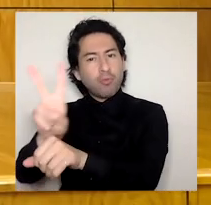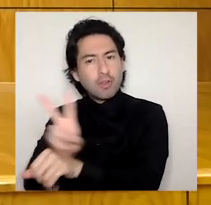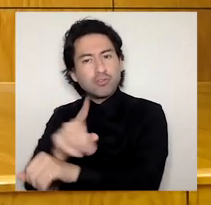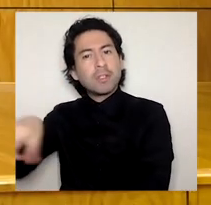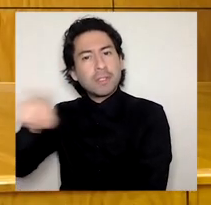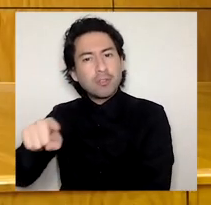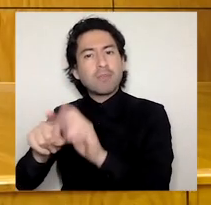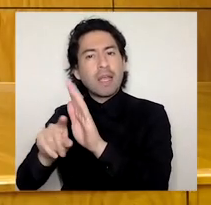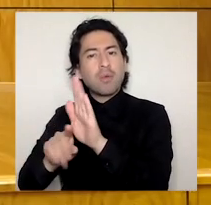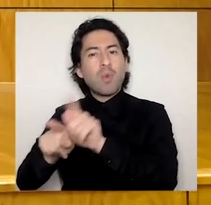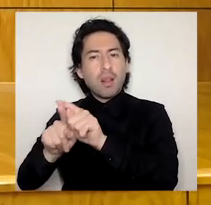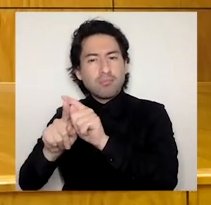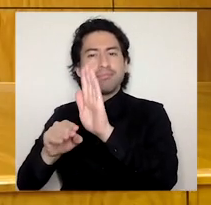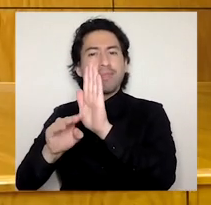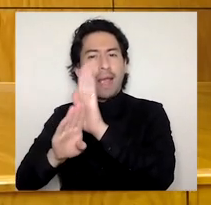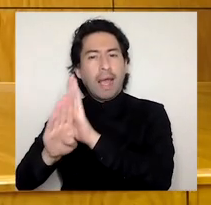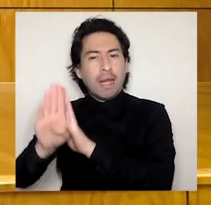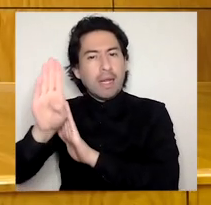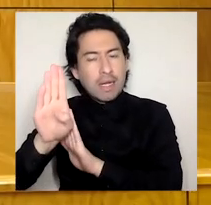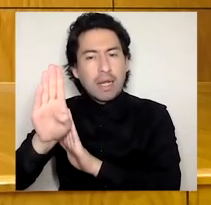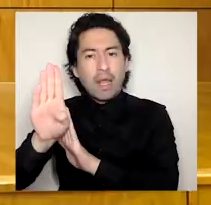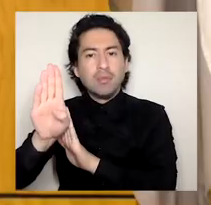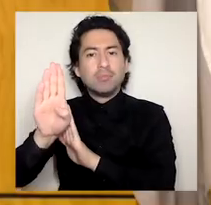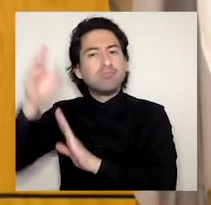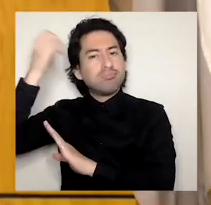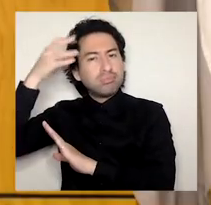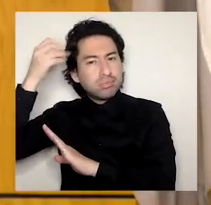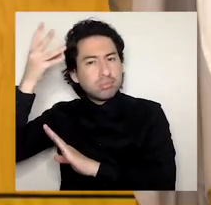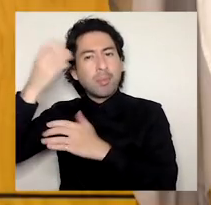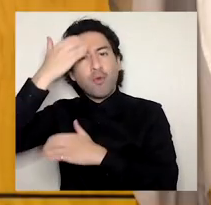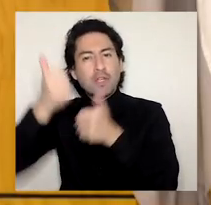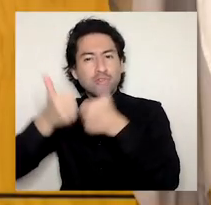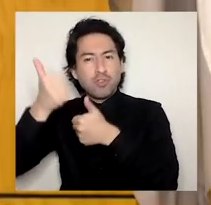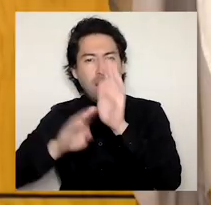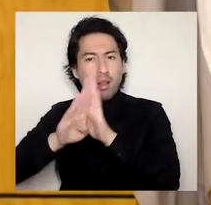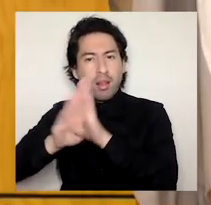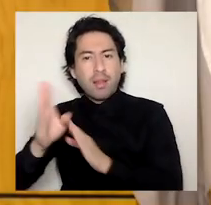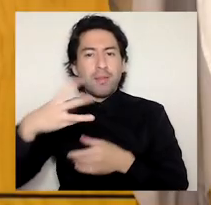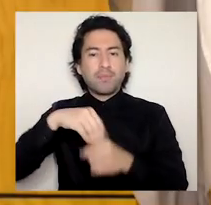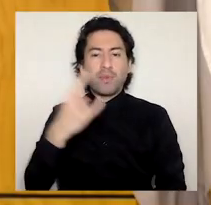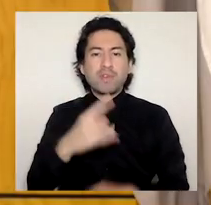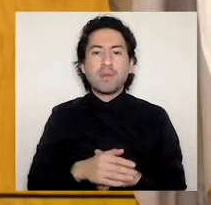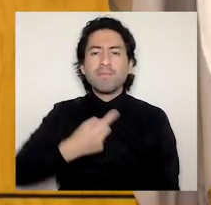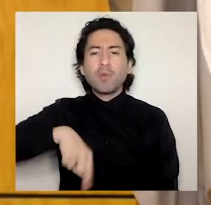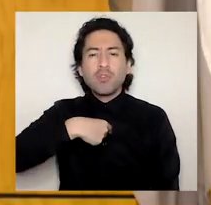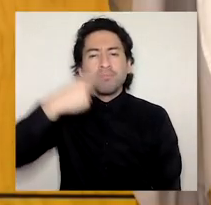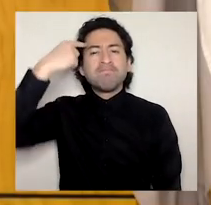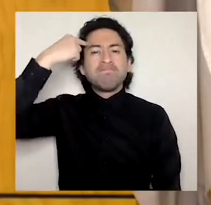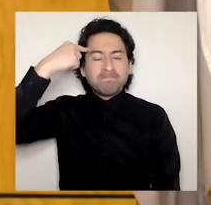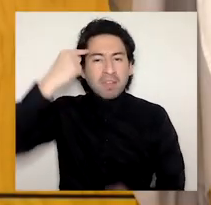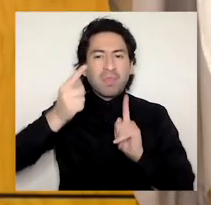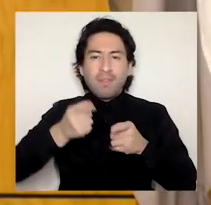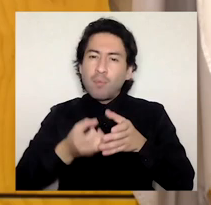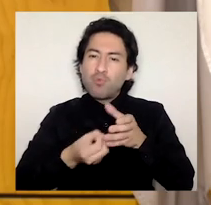Somos conscientes que debemos actualizar y reformar los actuales procesos de jerarquización académica de cara a